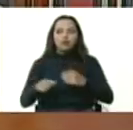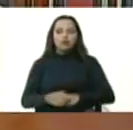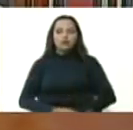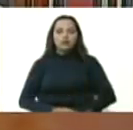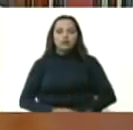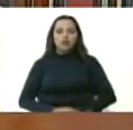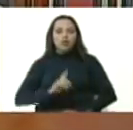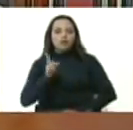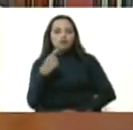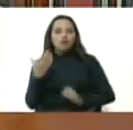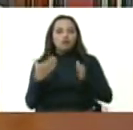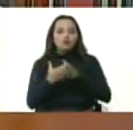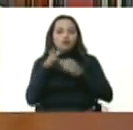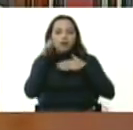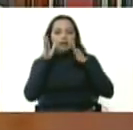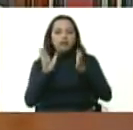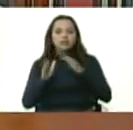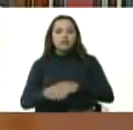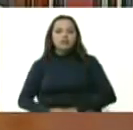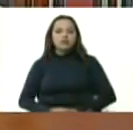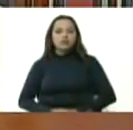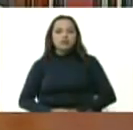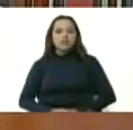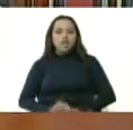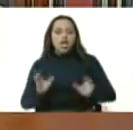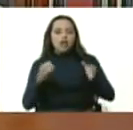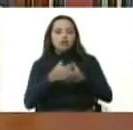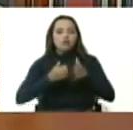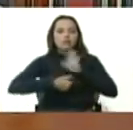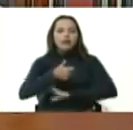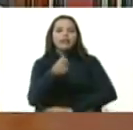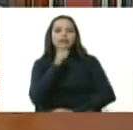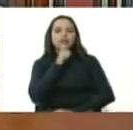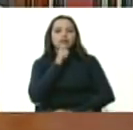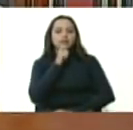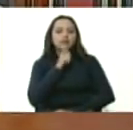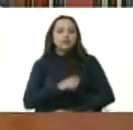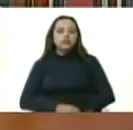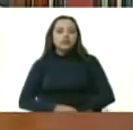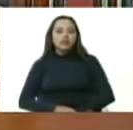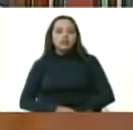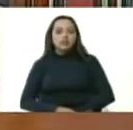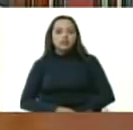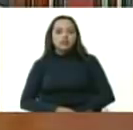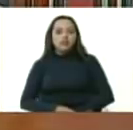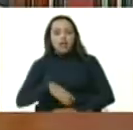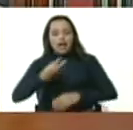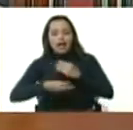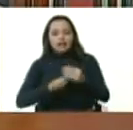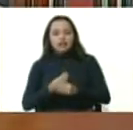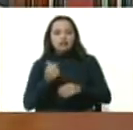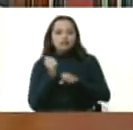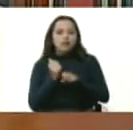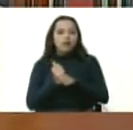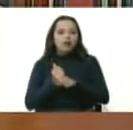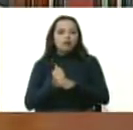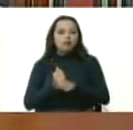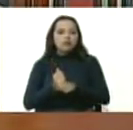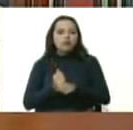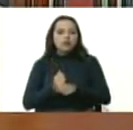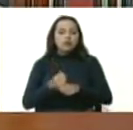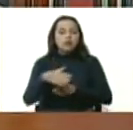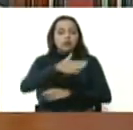entidad que atienda a sector de mayor riesgo crediticio en la producción agrícola campesinos